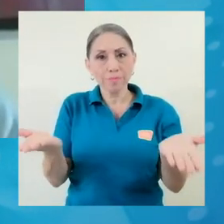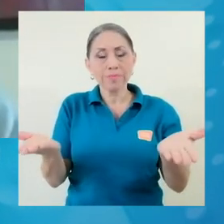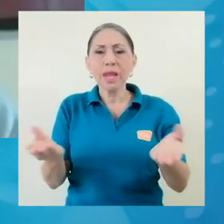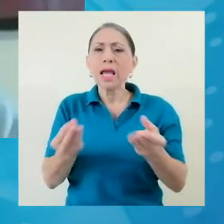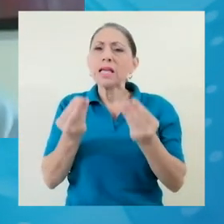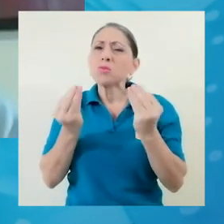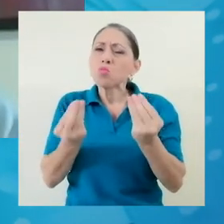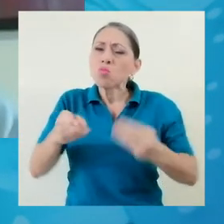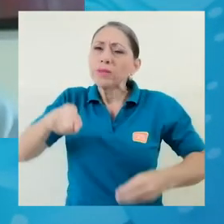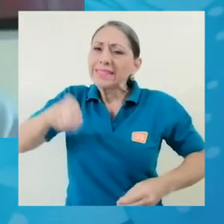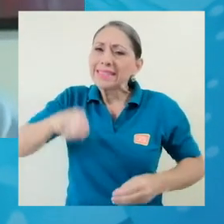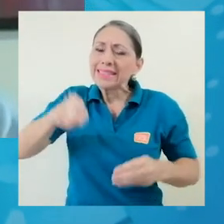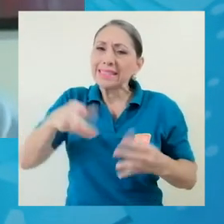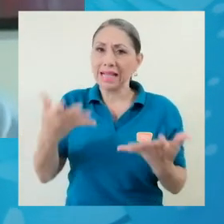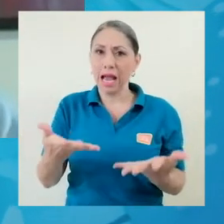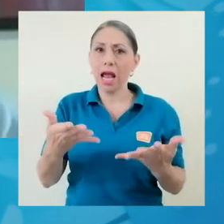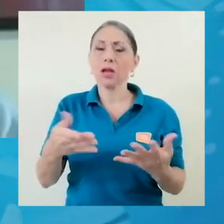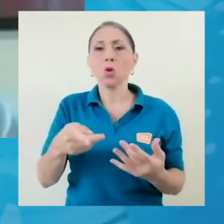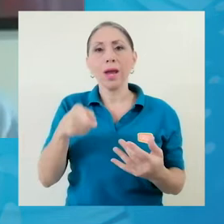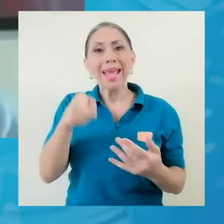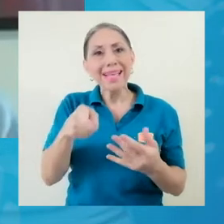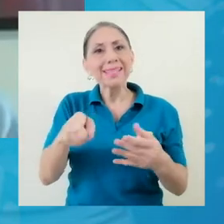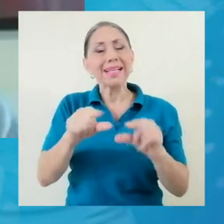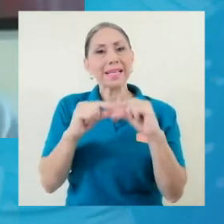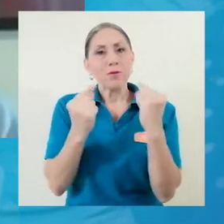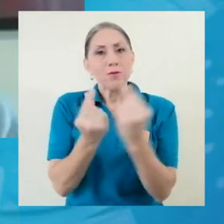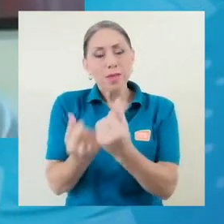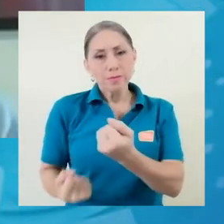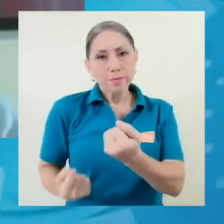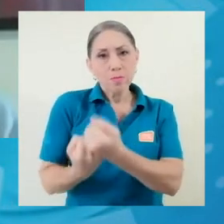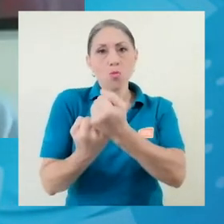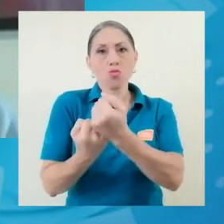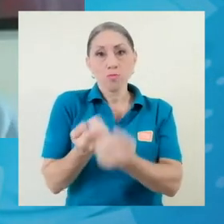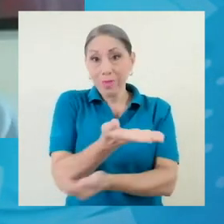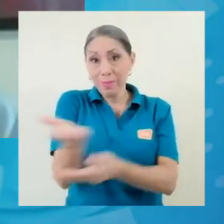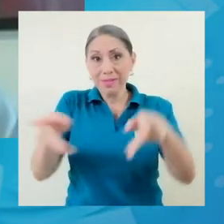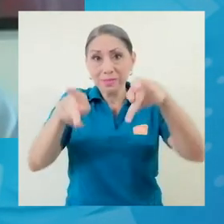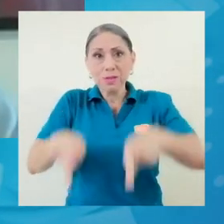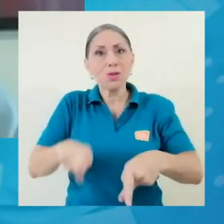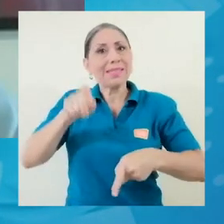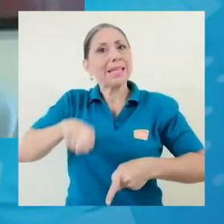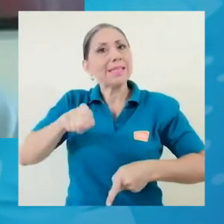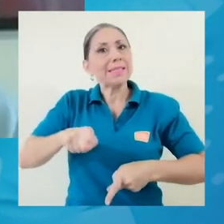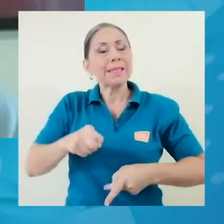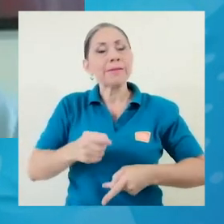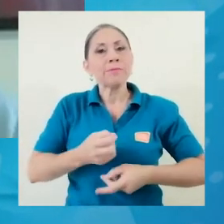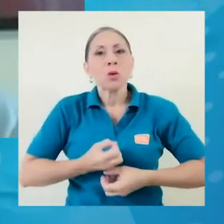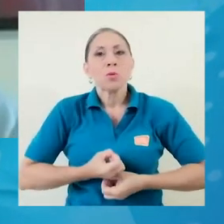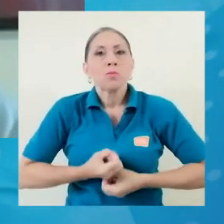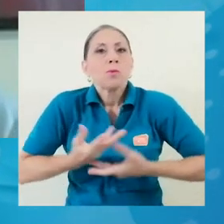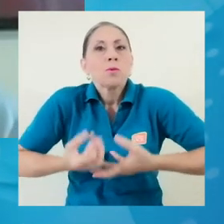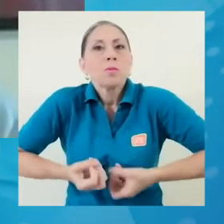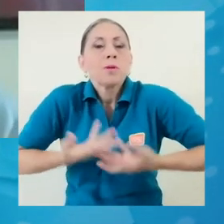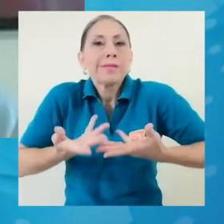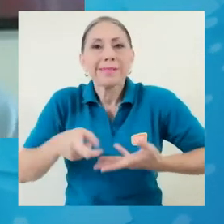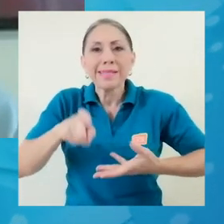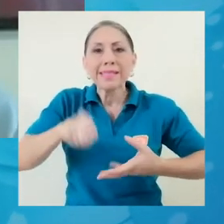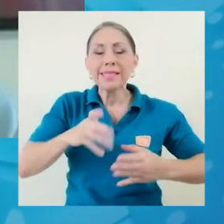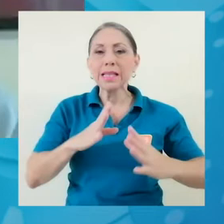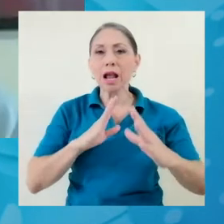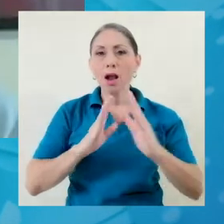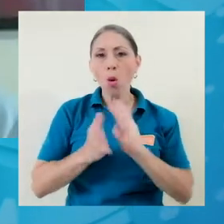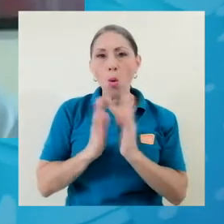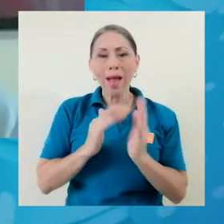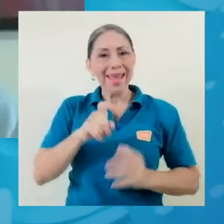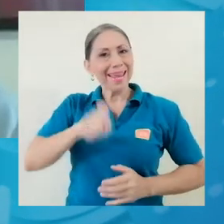nos parece sumamente necesario que existan estas redes de apoyo para aquellas personas que necesiten desahogarse, que necesiten conversar,